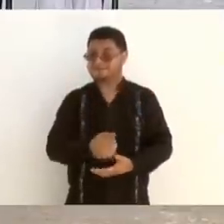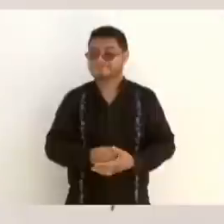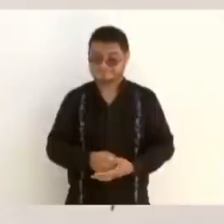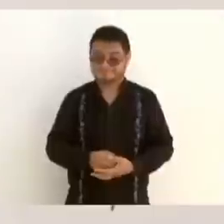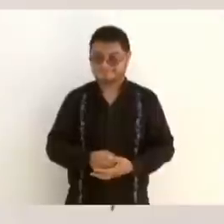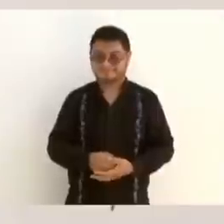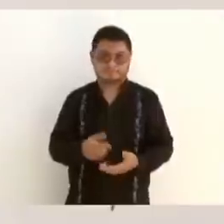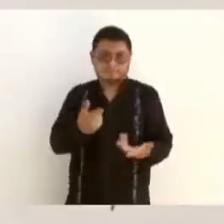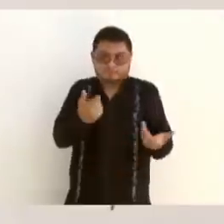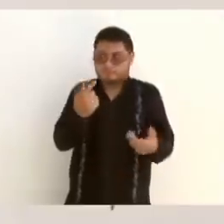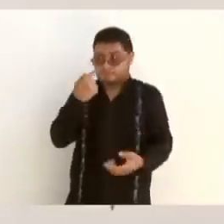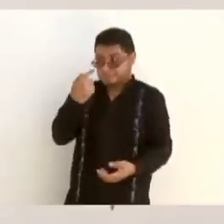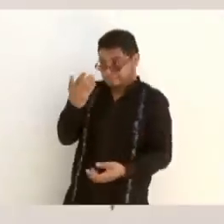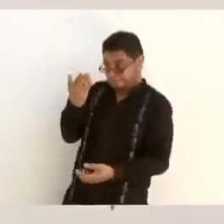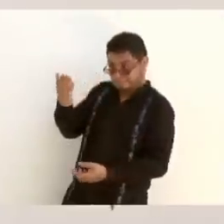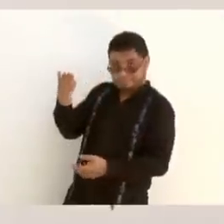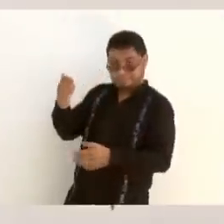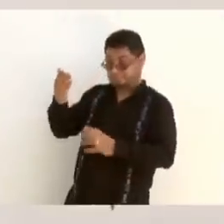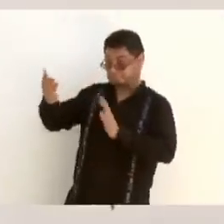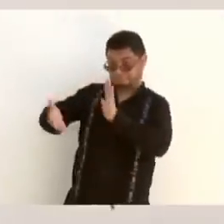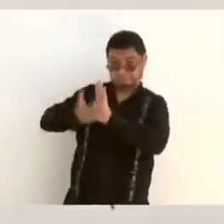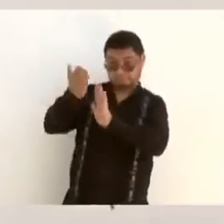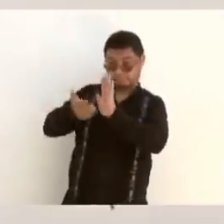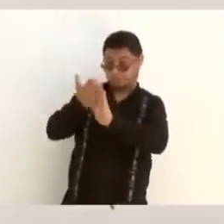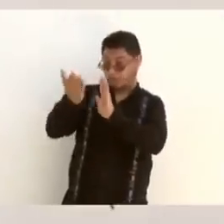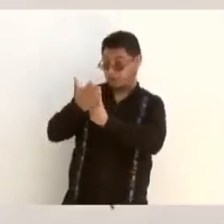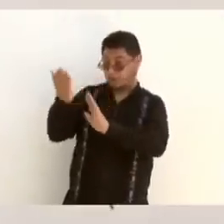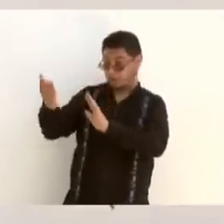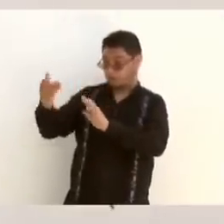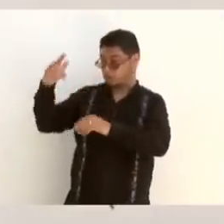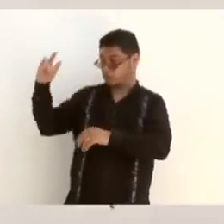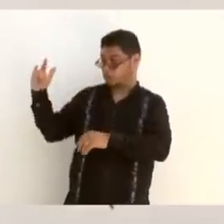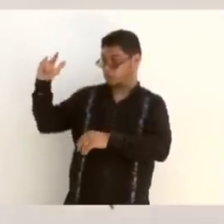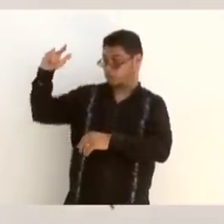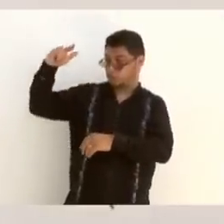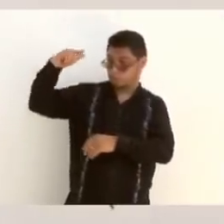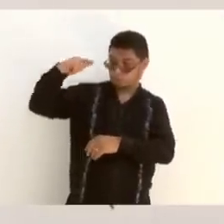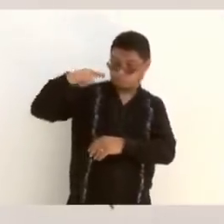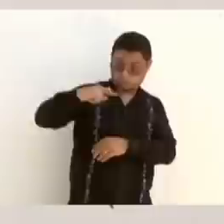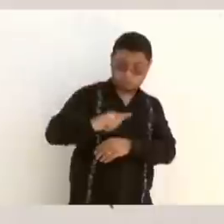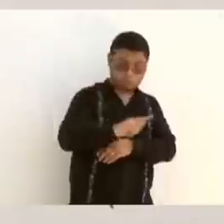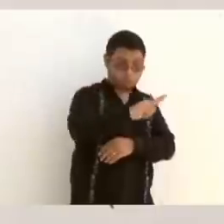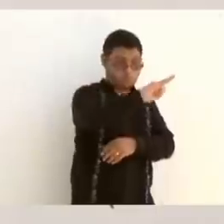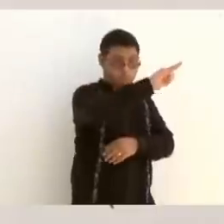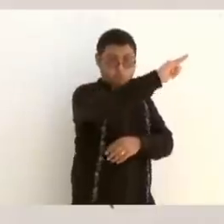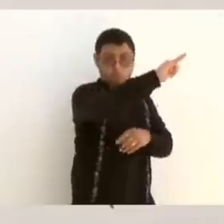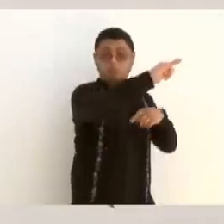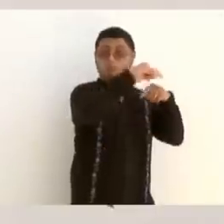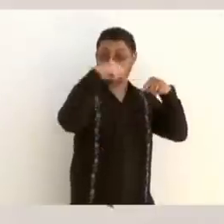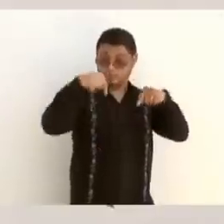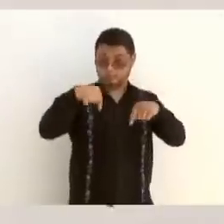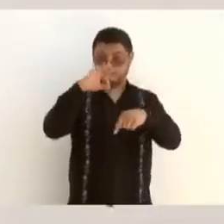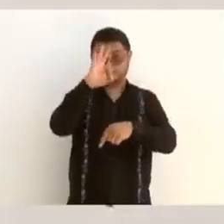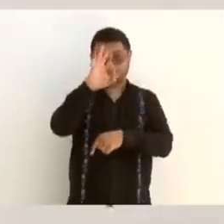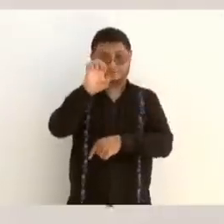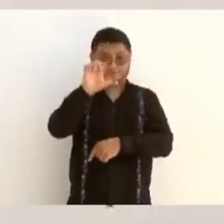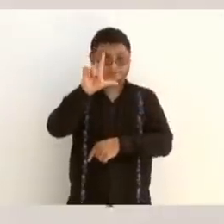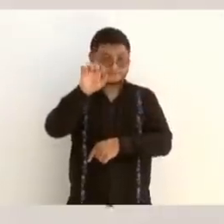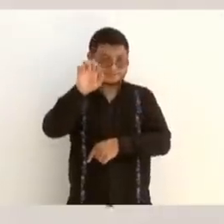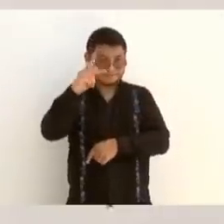de la construcción del aeropuerto Felipe Ángeles. No voy a dejar de